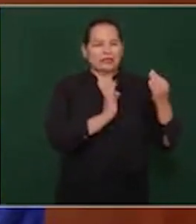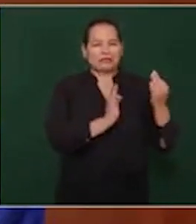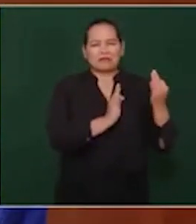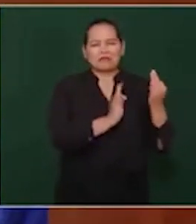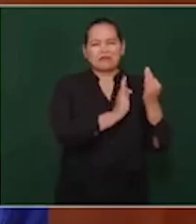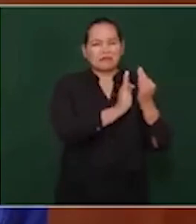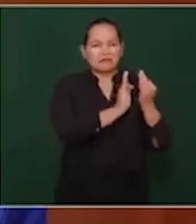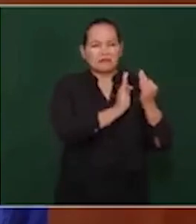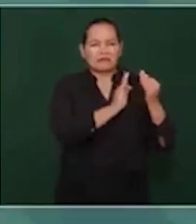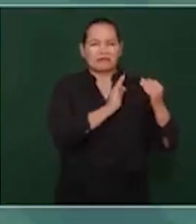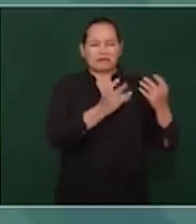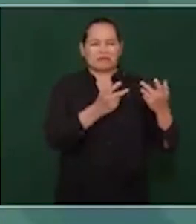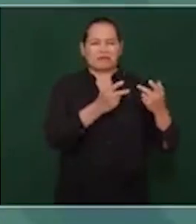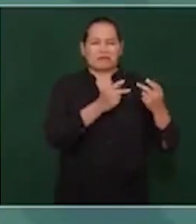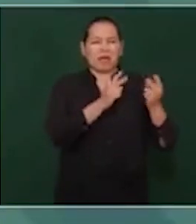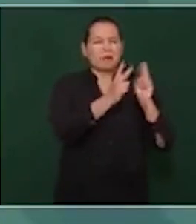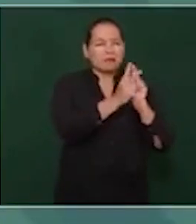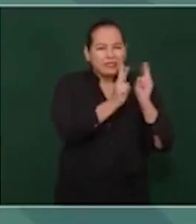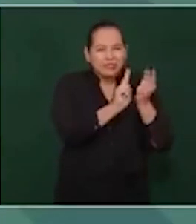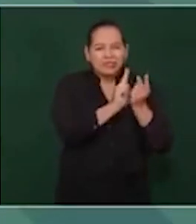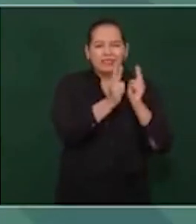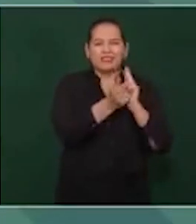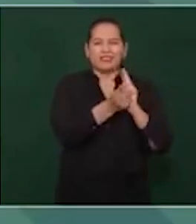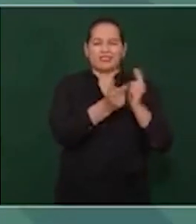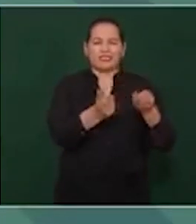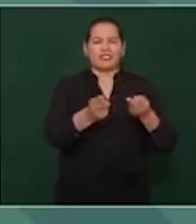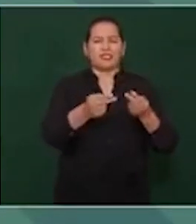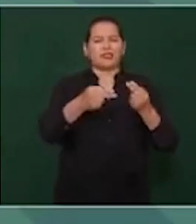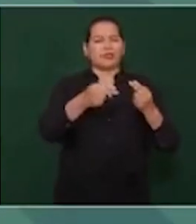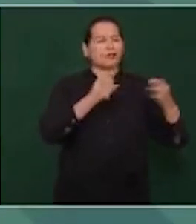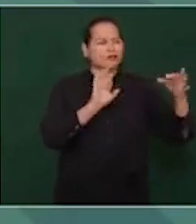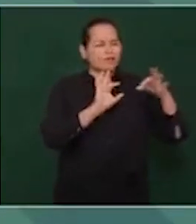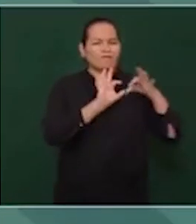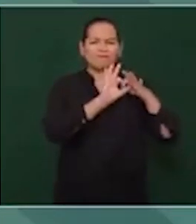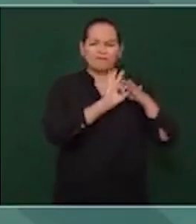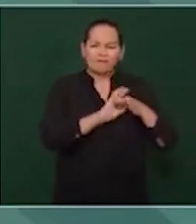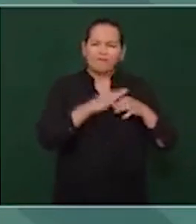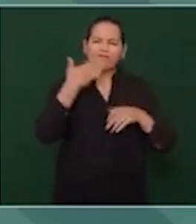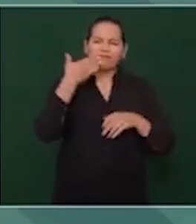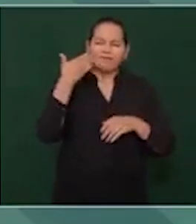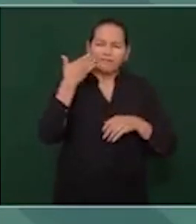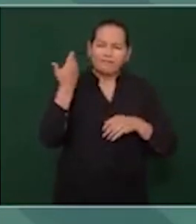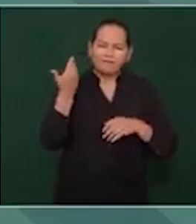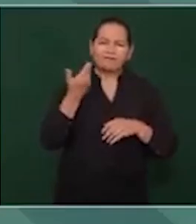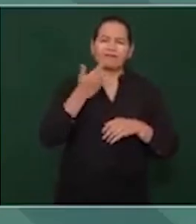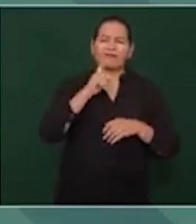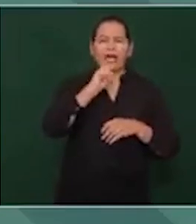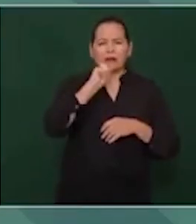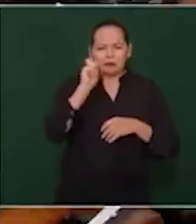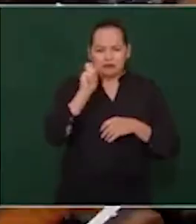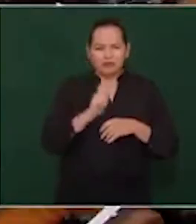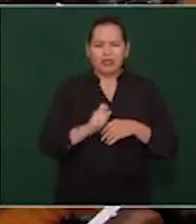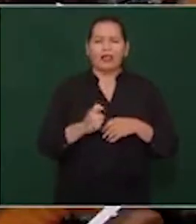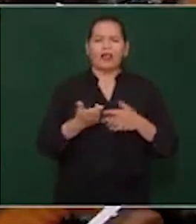que llevamos relaciones de amistad con el gobierno del presidente Biden?